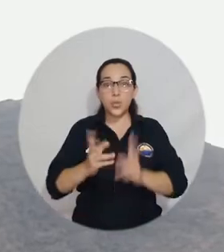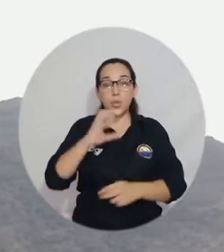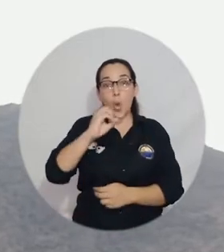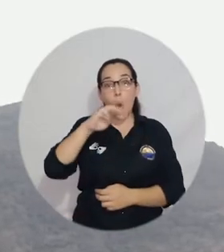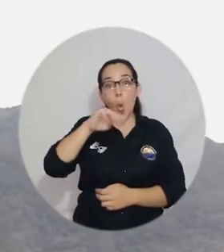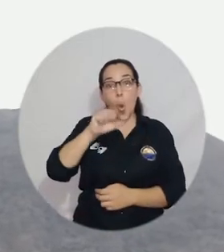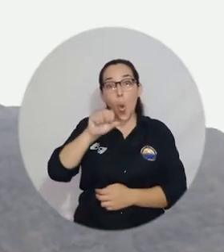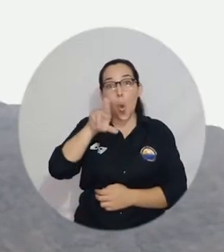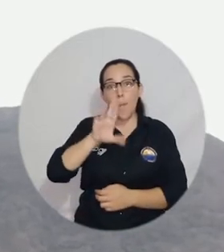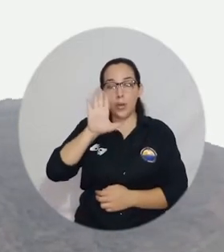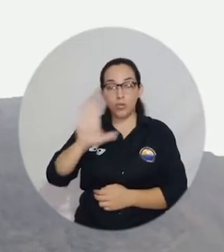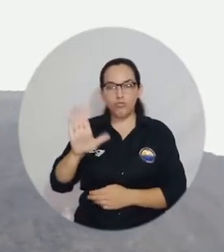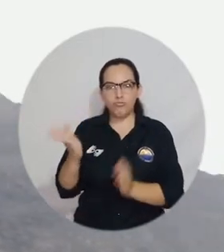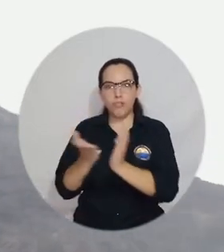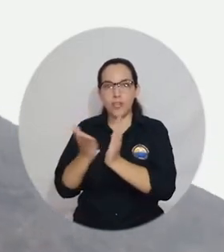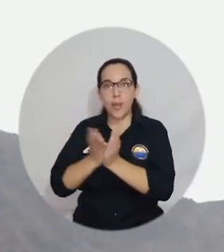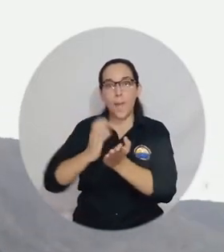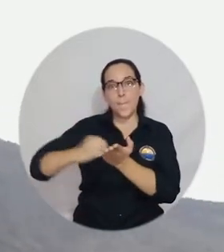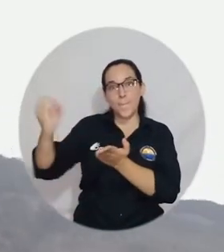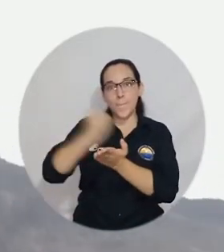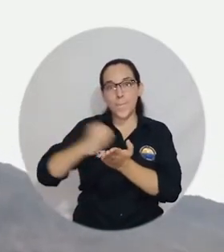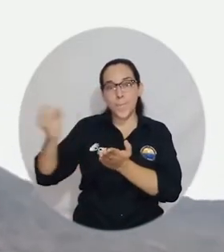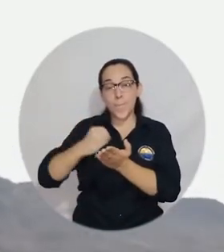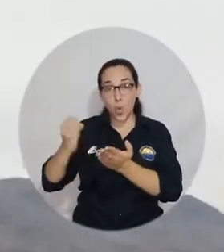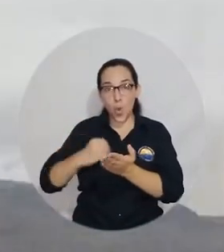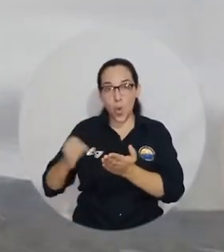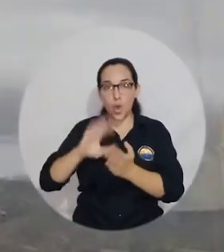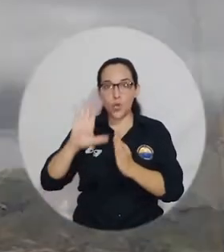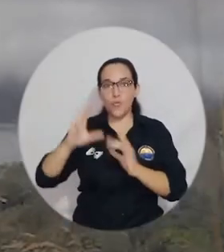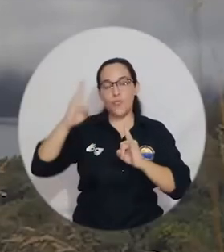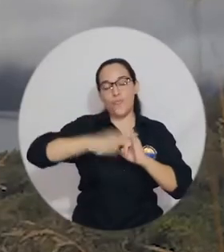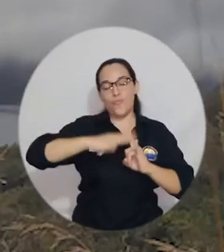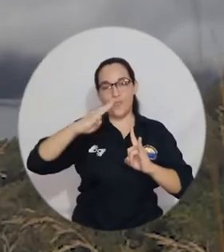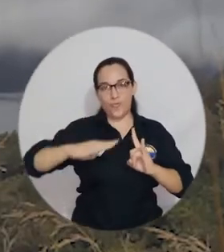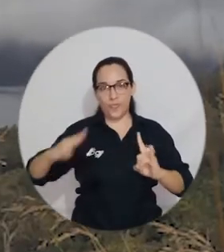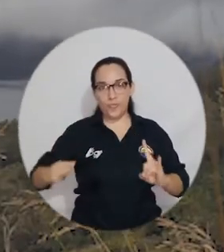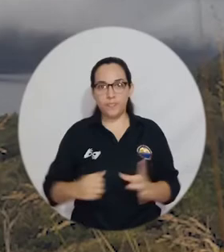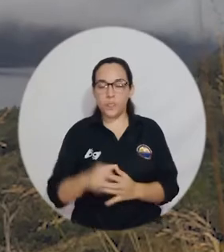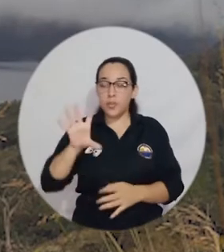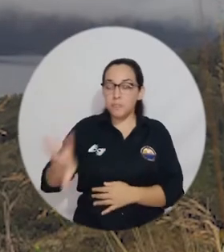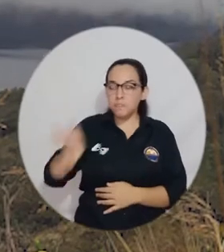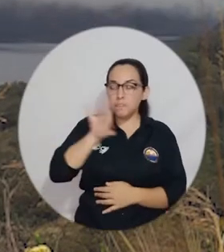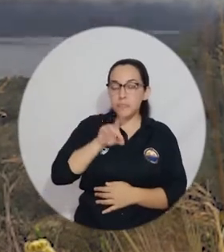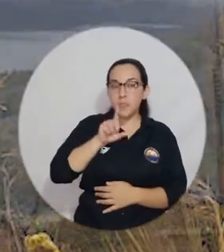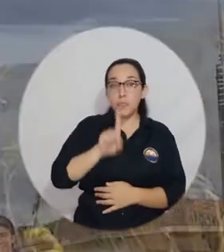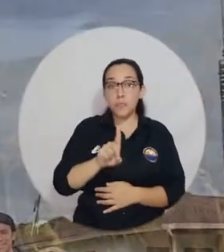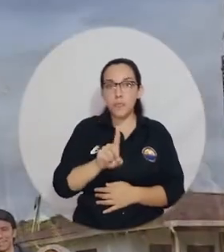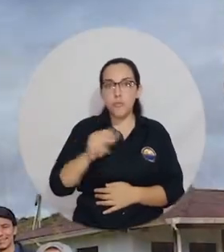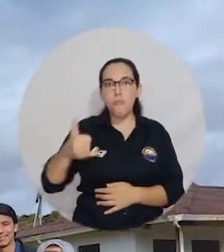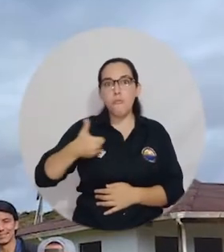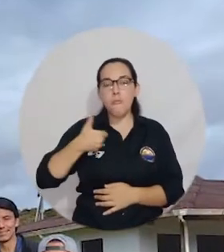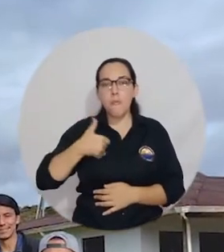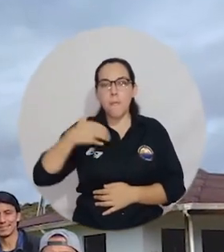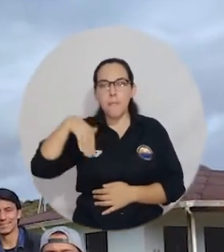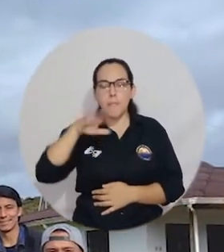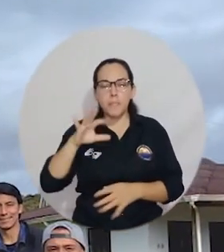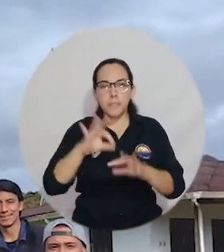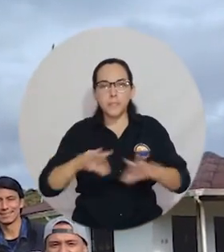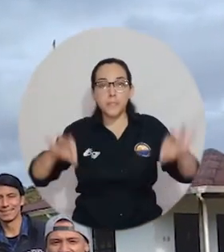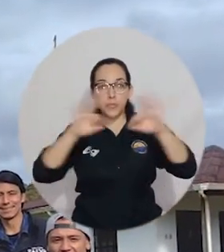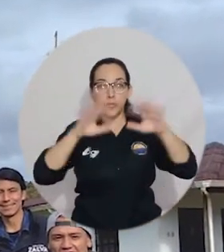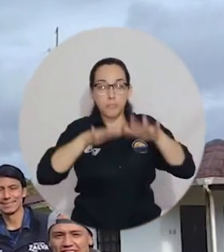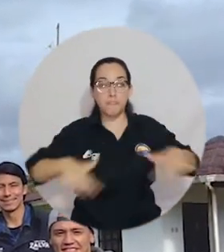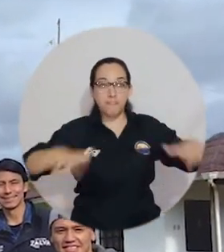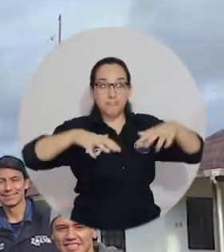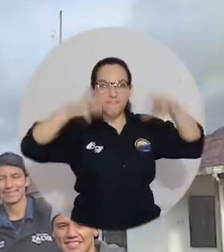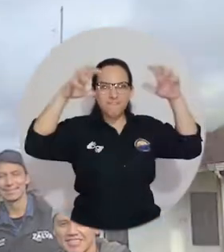Omar Guerra Rodríguez, estudiante de grado del Programa de Biología de la Universidad Actel Magdalena, fue seleccionado como uno de los 37 embajadores de los